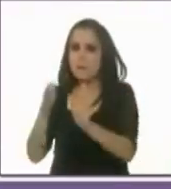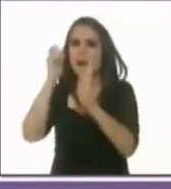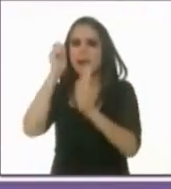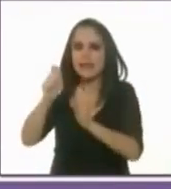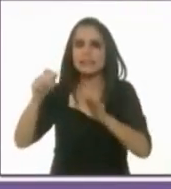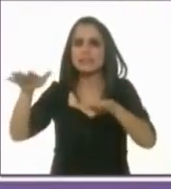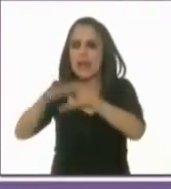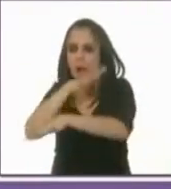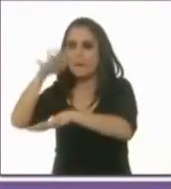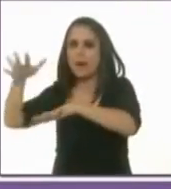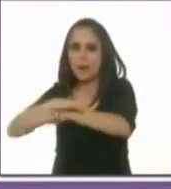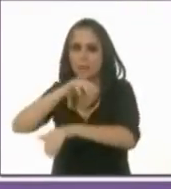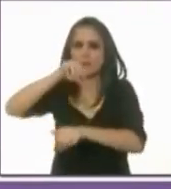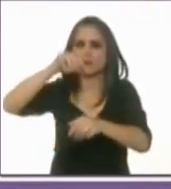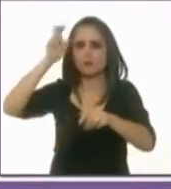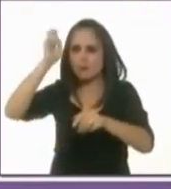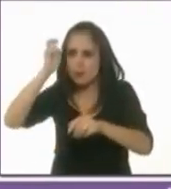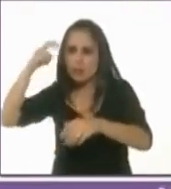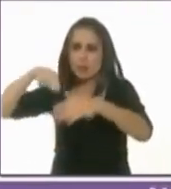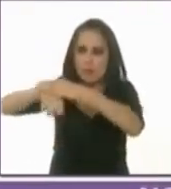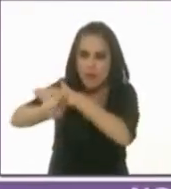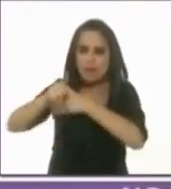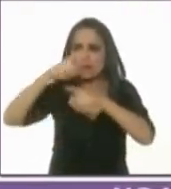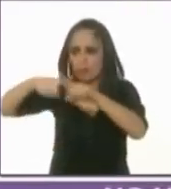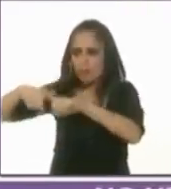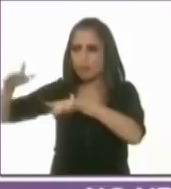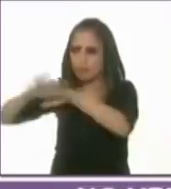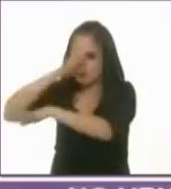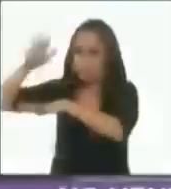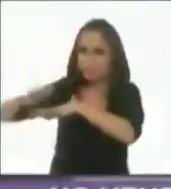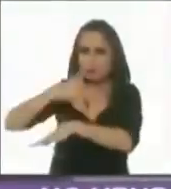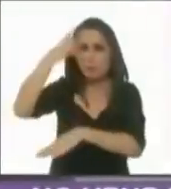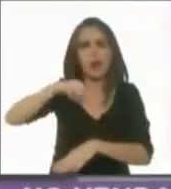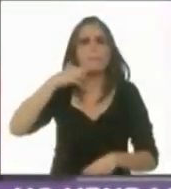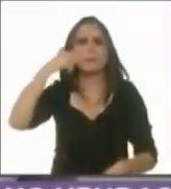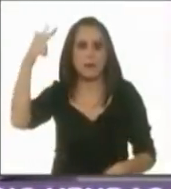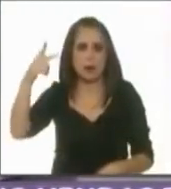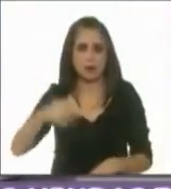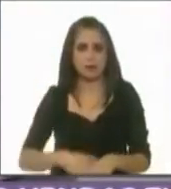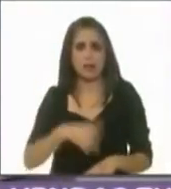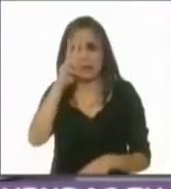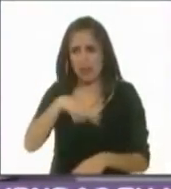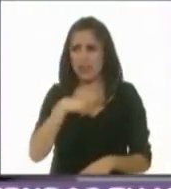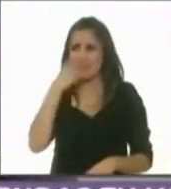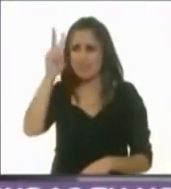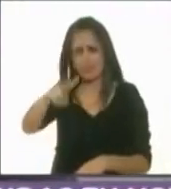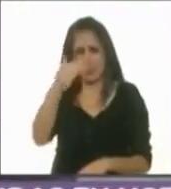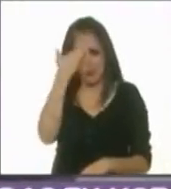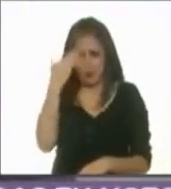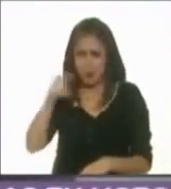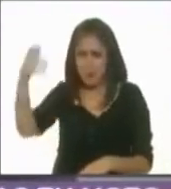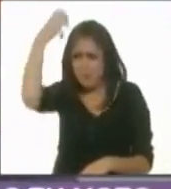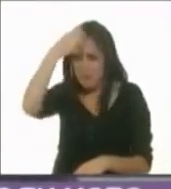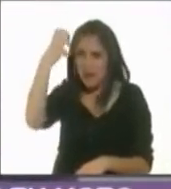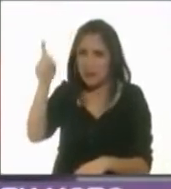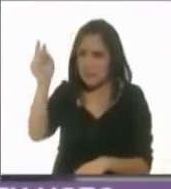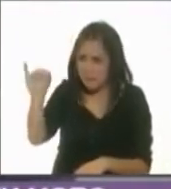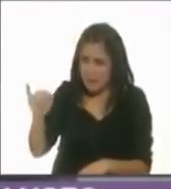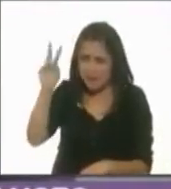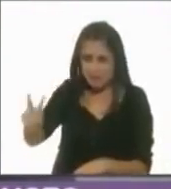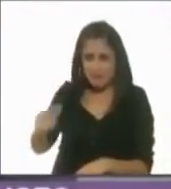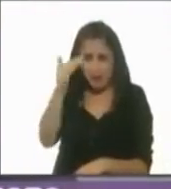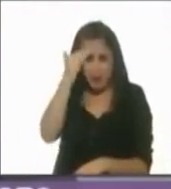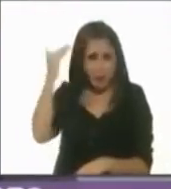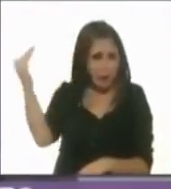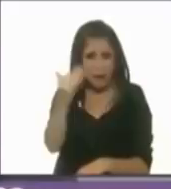y el mejoramiento del transporte público. Y quiero decir, ha de ser horrible, Miquel, ser PRIista, la verdad. Es